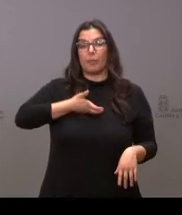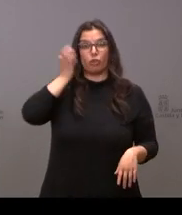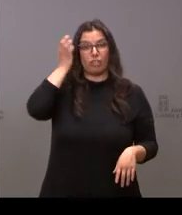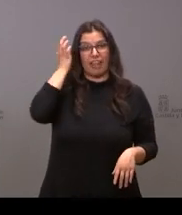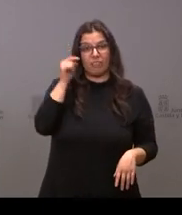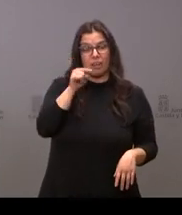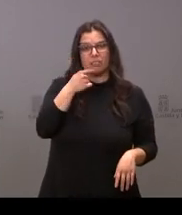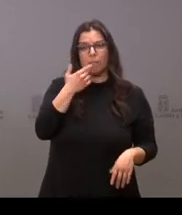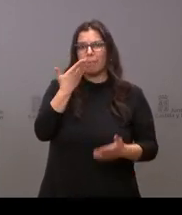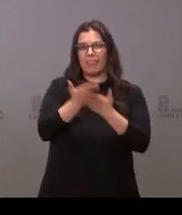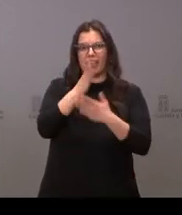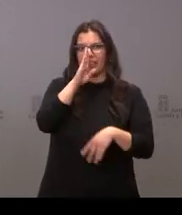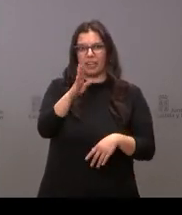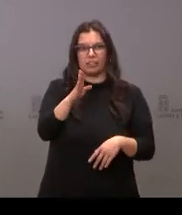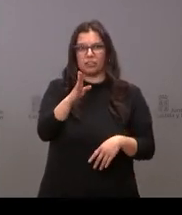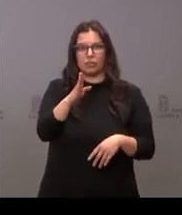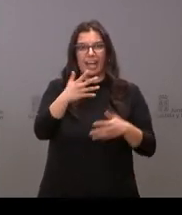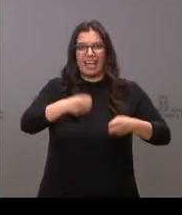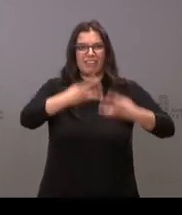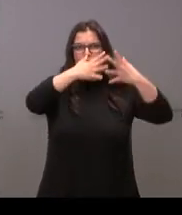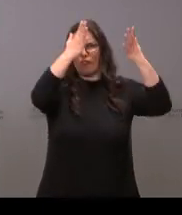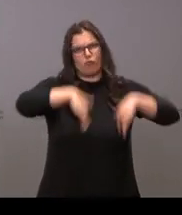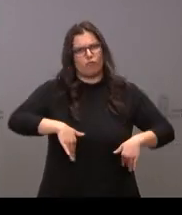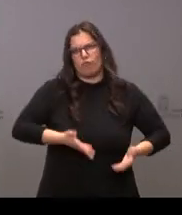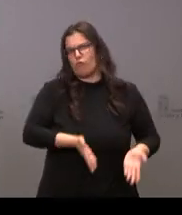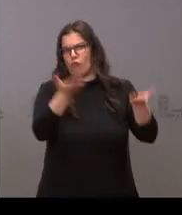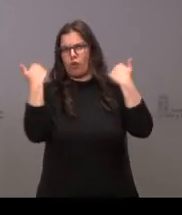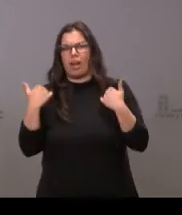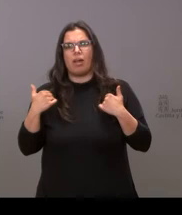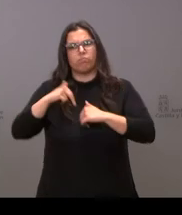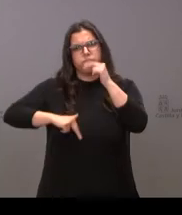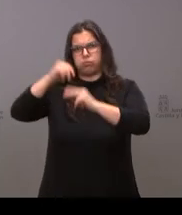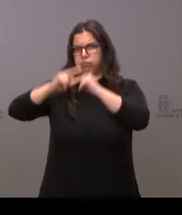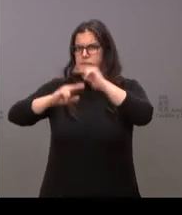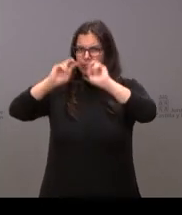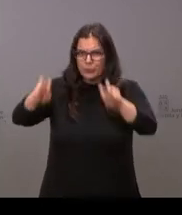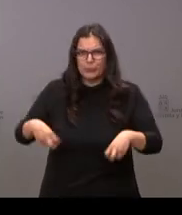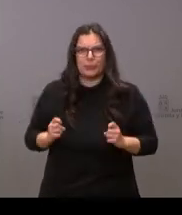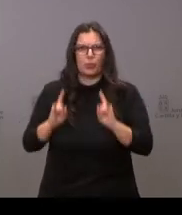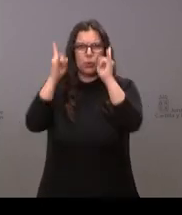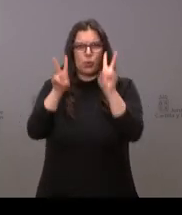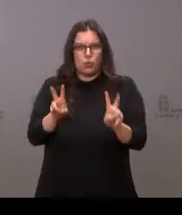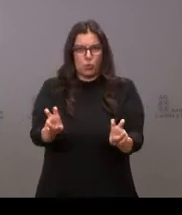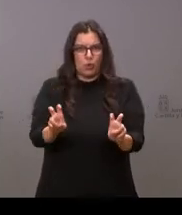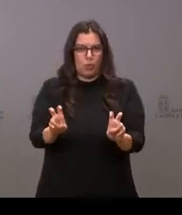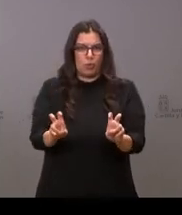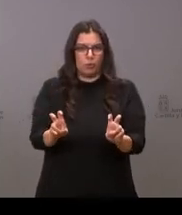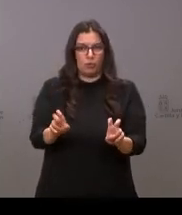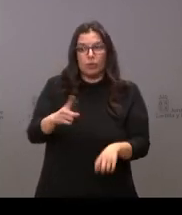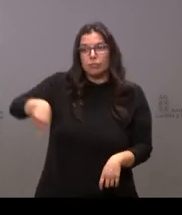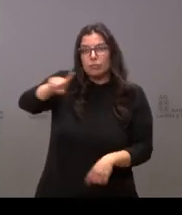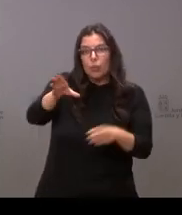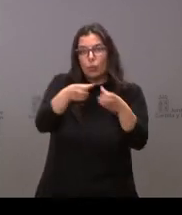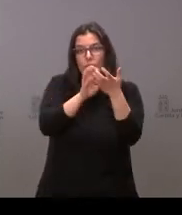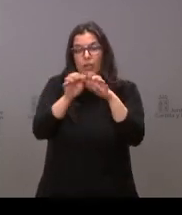pedía directamente que se tire el edificio y se haga el centro de salud de nuevo cuál es la previsión de la junta